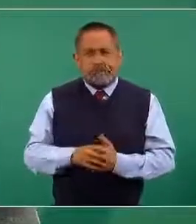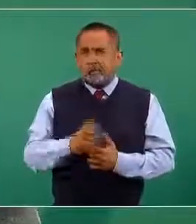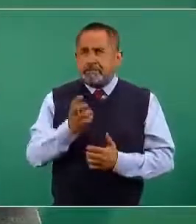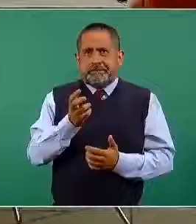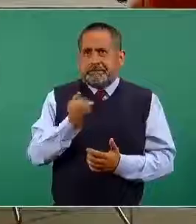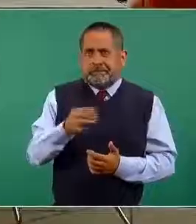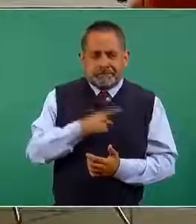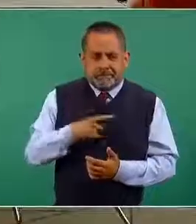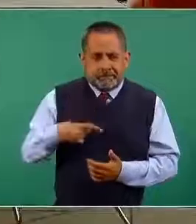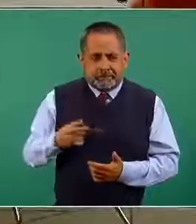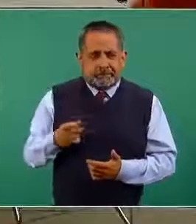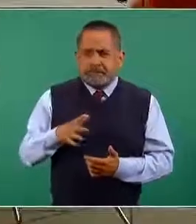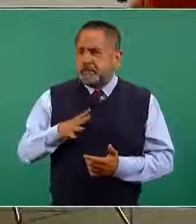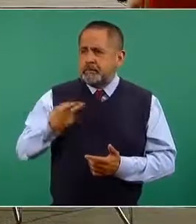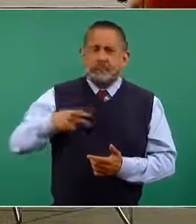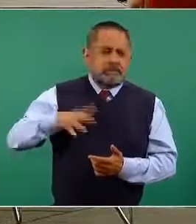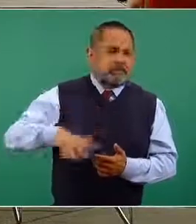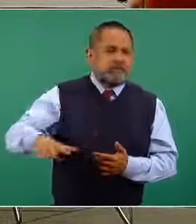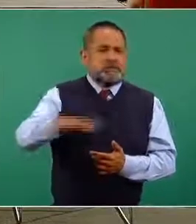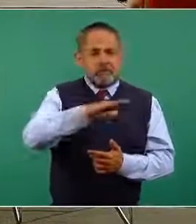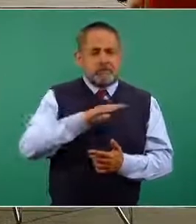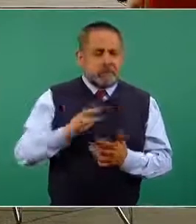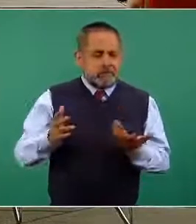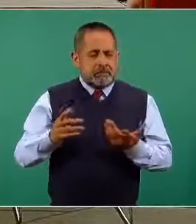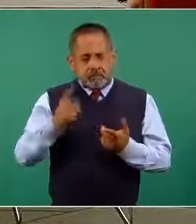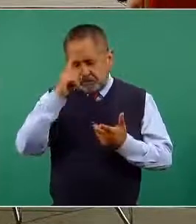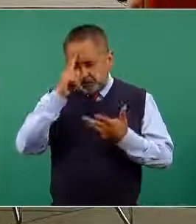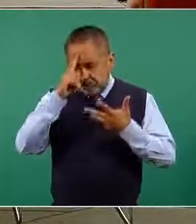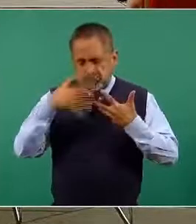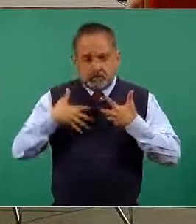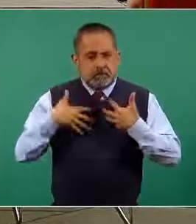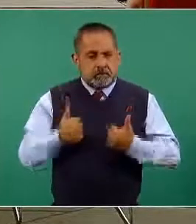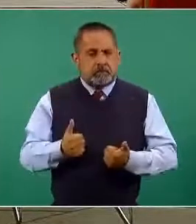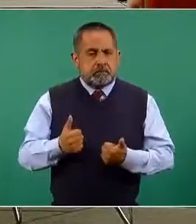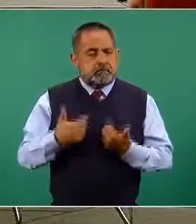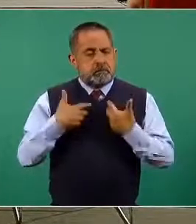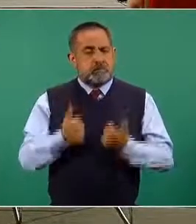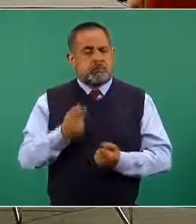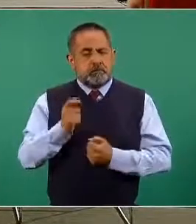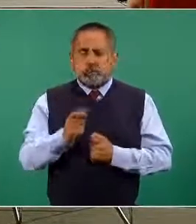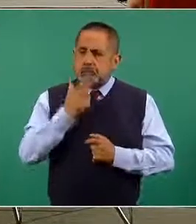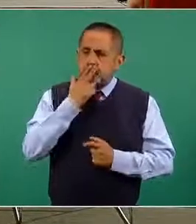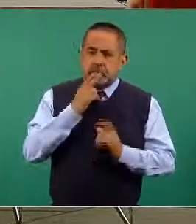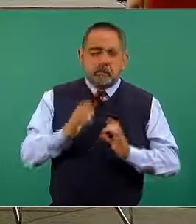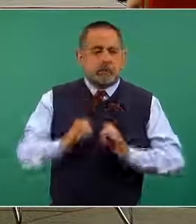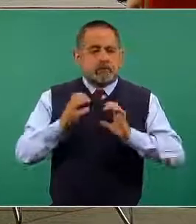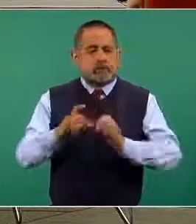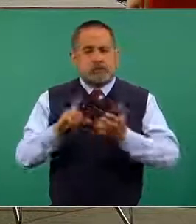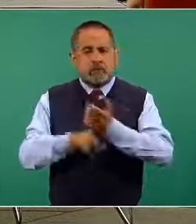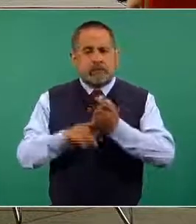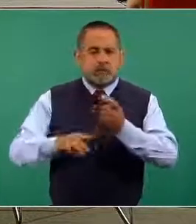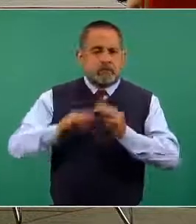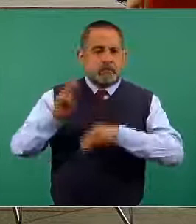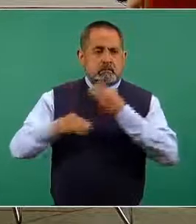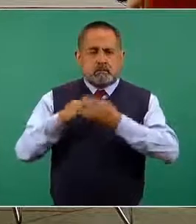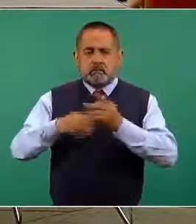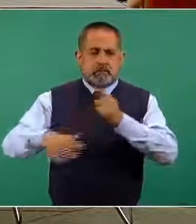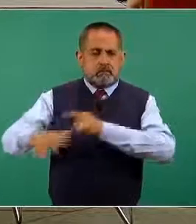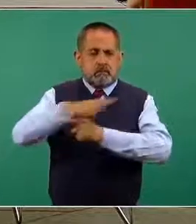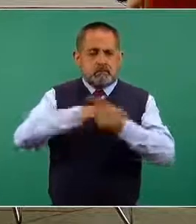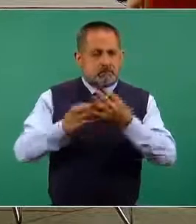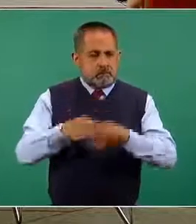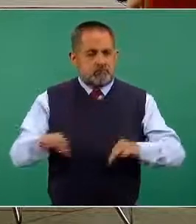población que comprende que el cuidado del planeta es